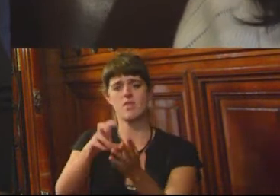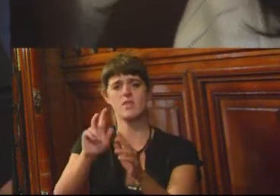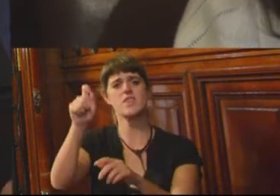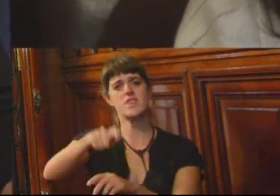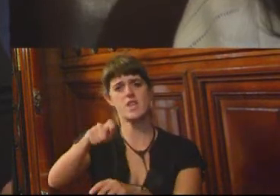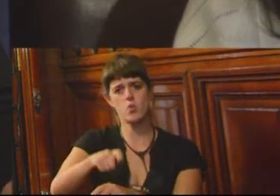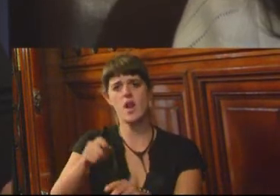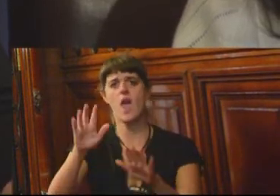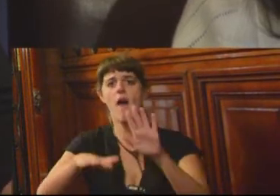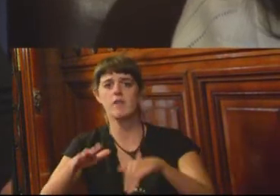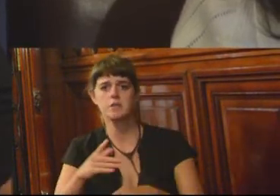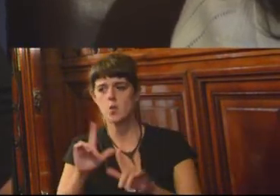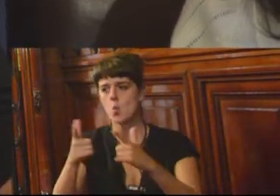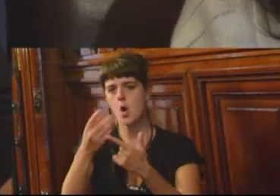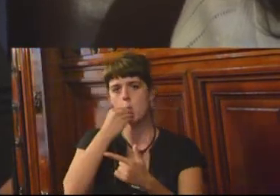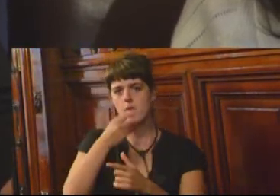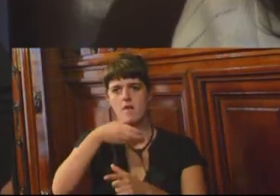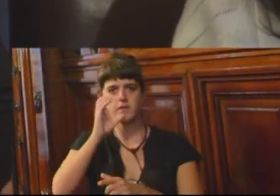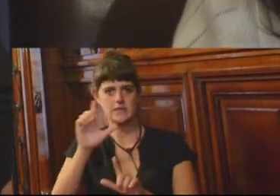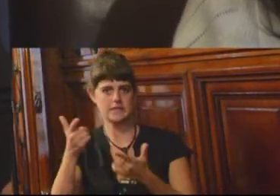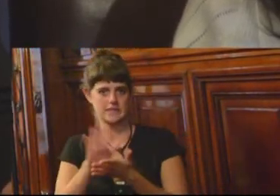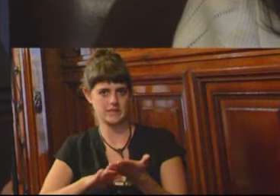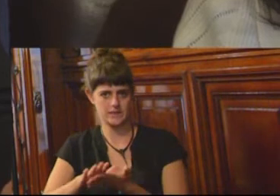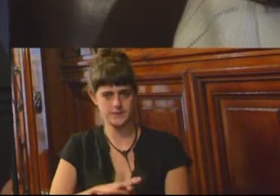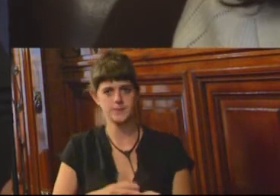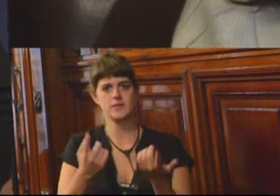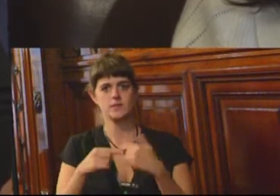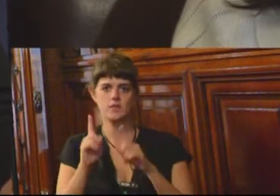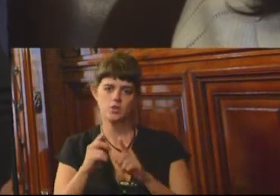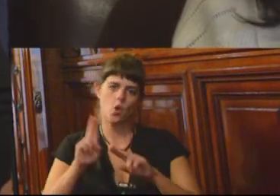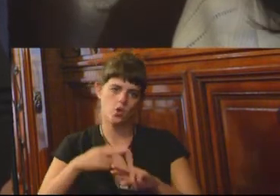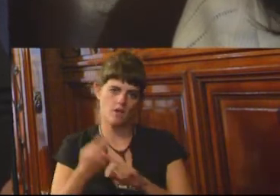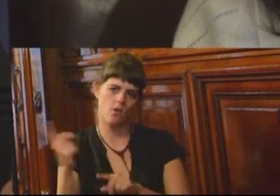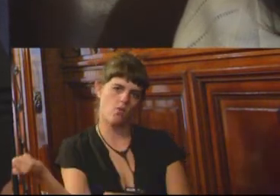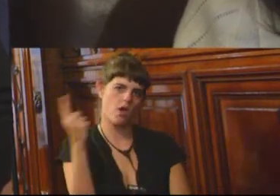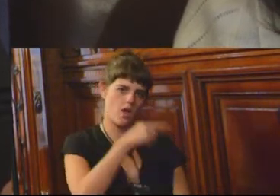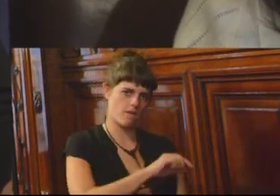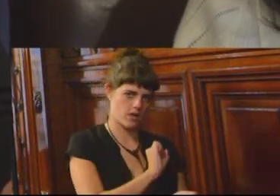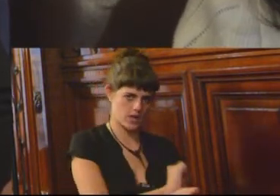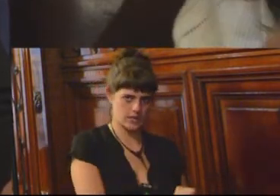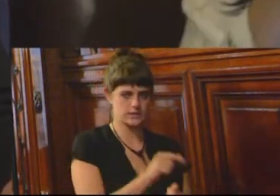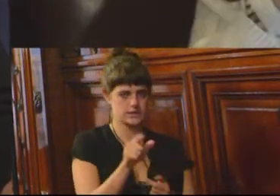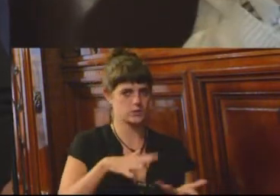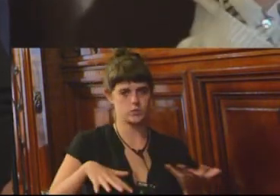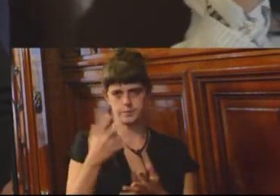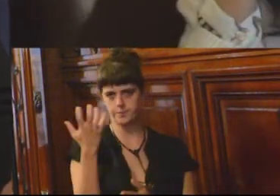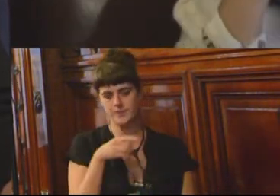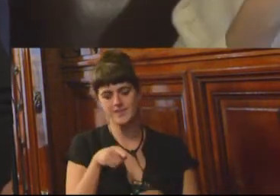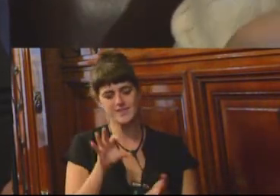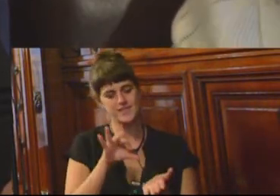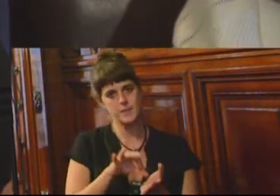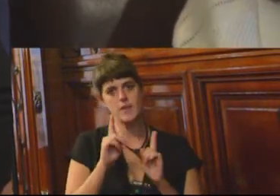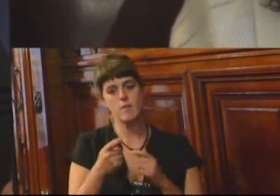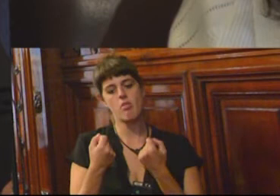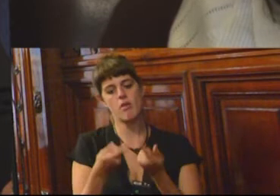alimentos y bebida. Claro está, esto vuelve a renovarse en su vuelta al penal de origen. Este sistema también aporta celeridad en el